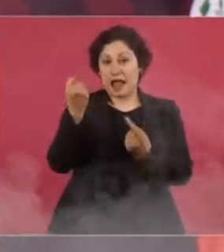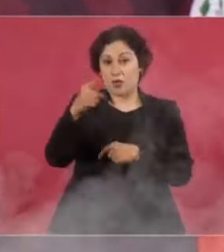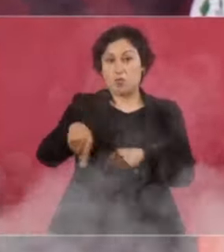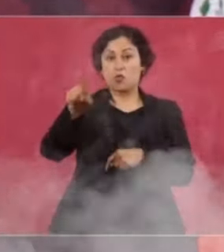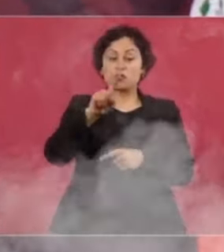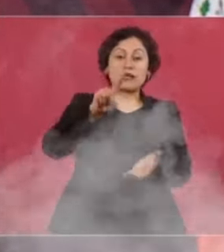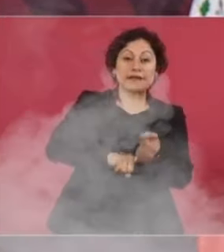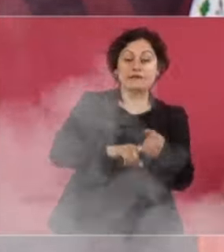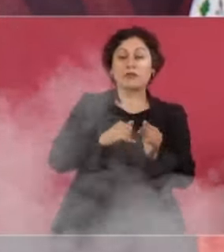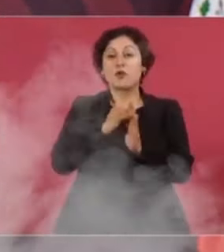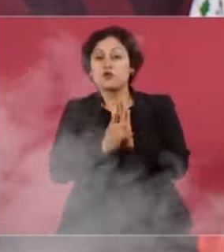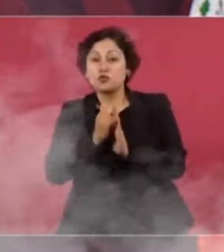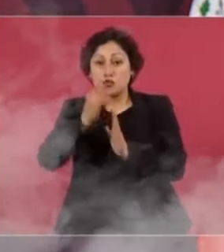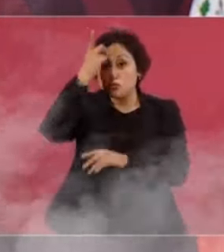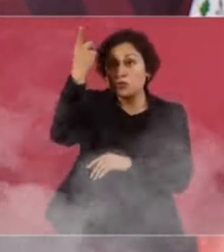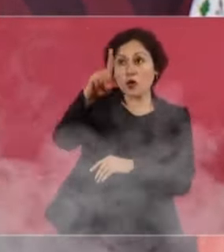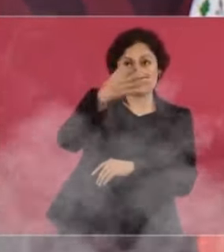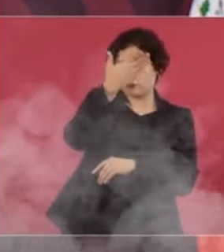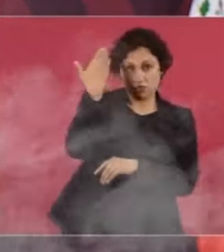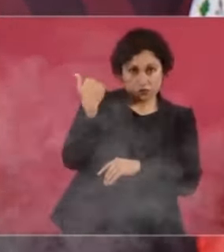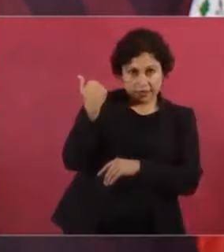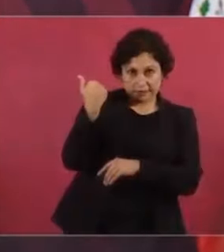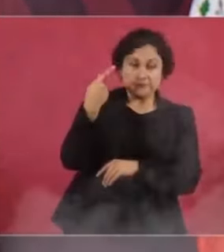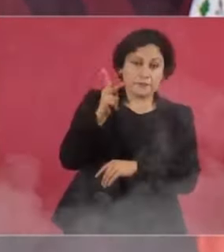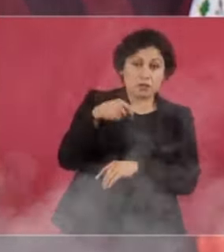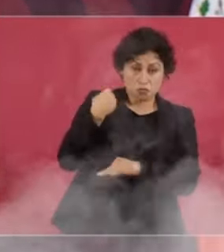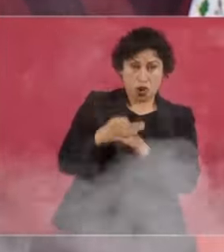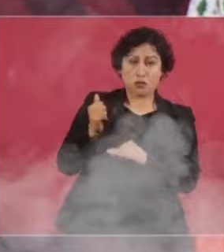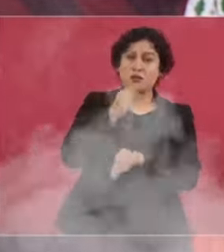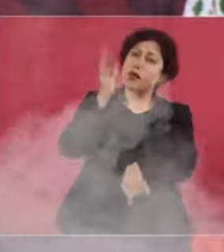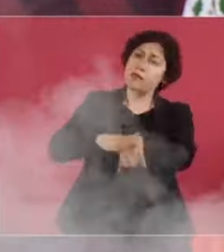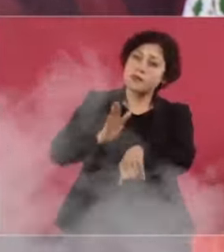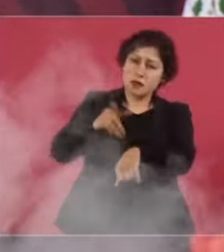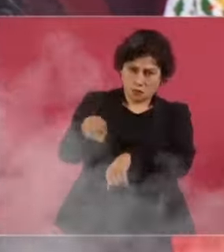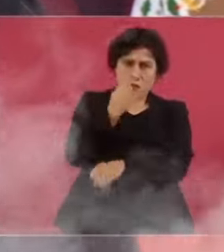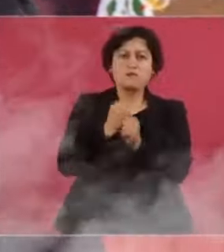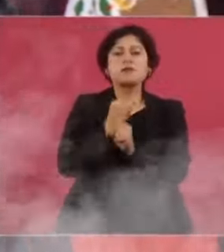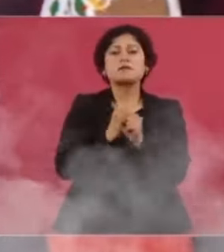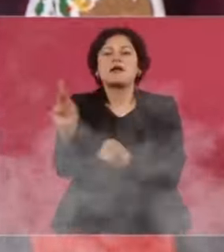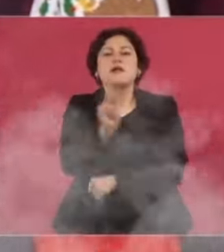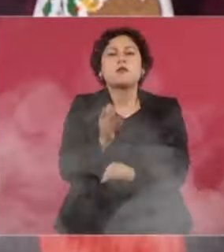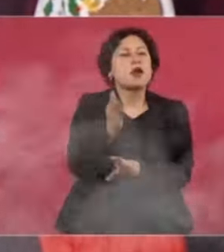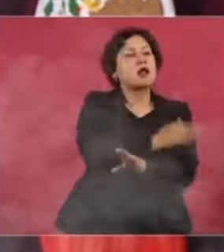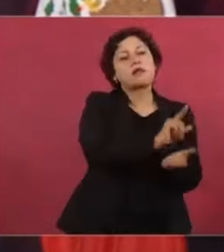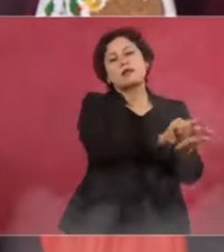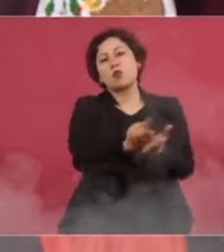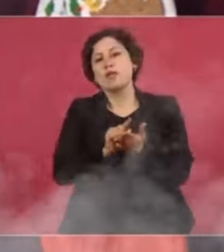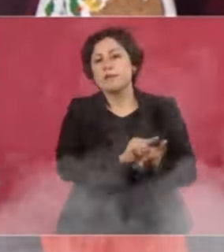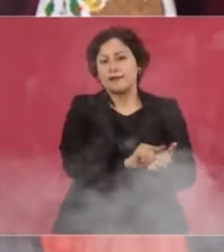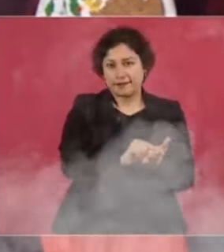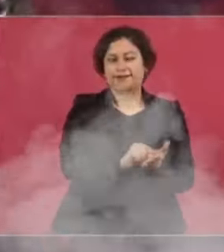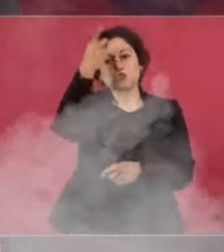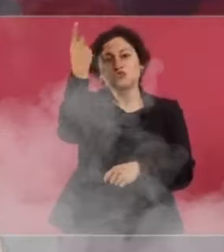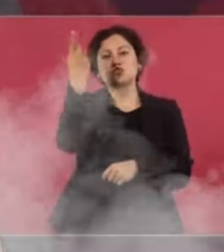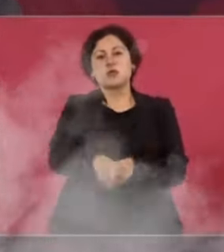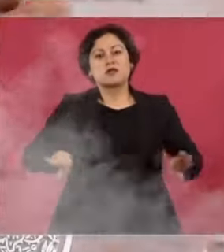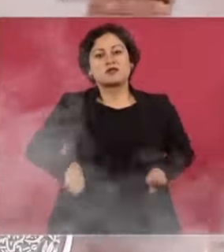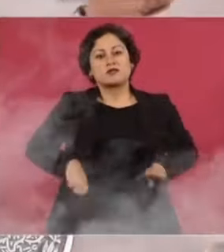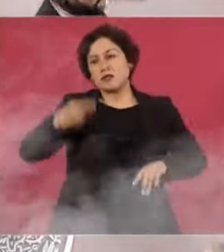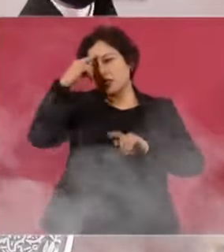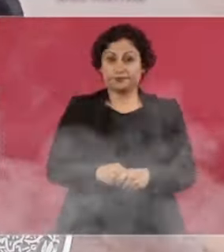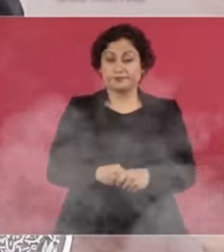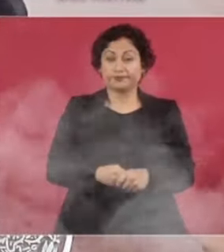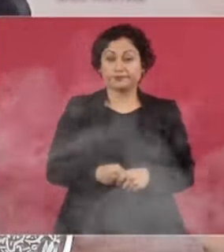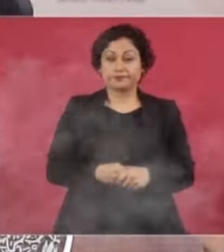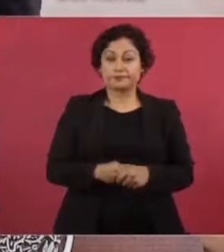de YouTube, pero aprovecho para pedirles que investiguen, porque parece que la empresa aquí, como sucedía con Twitter, estaba tomada por conservadores, vinculados